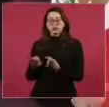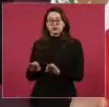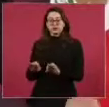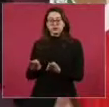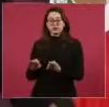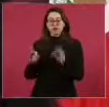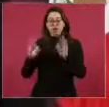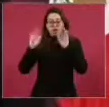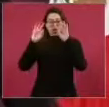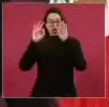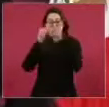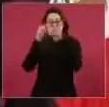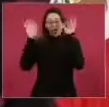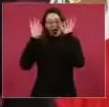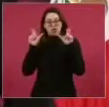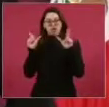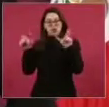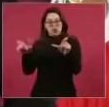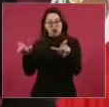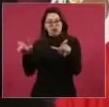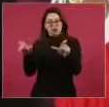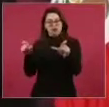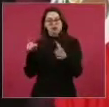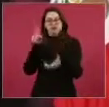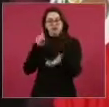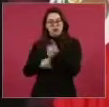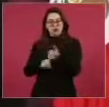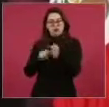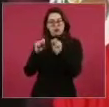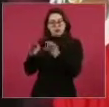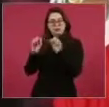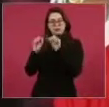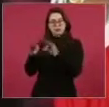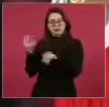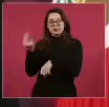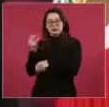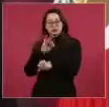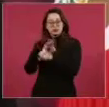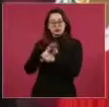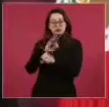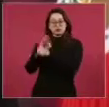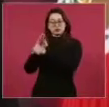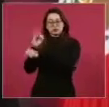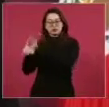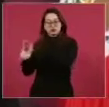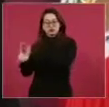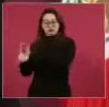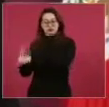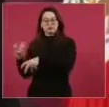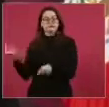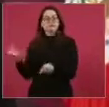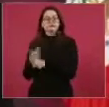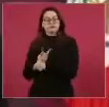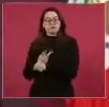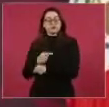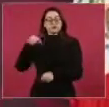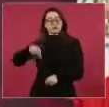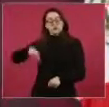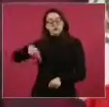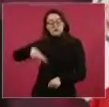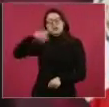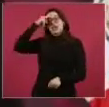la aduana, porque ya la aduana de México